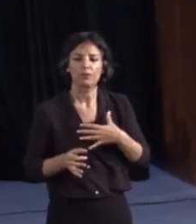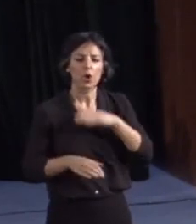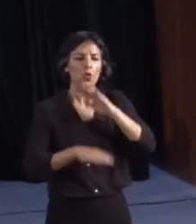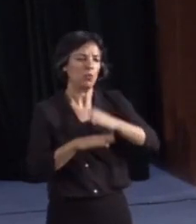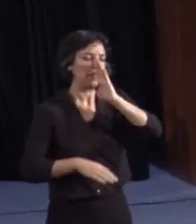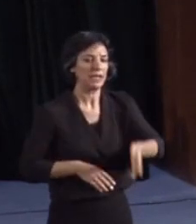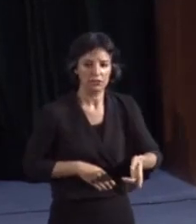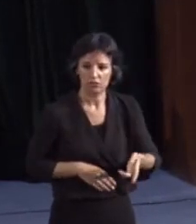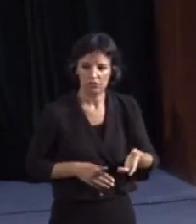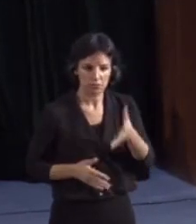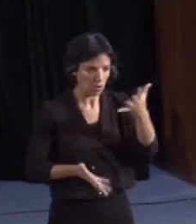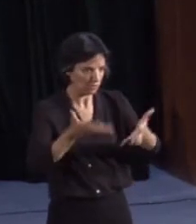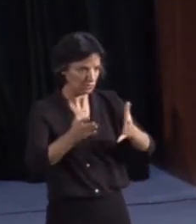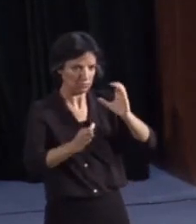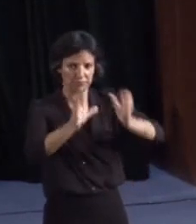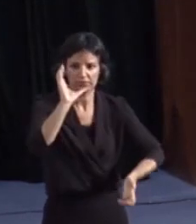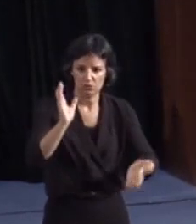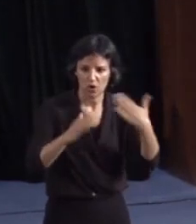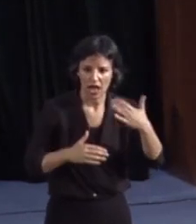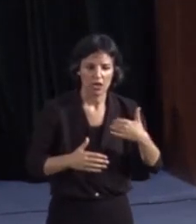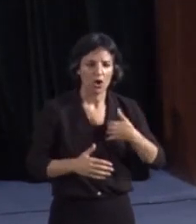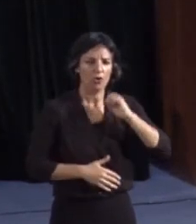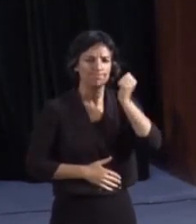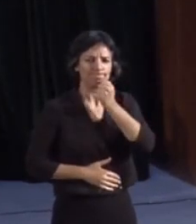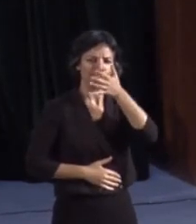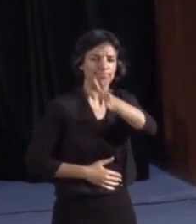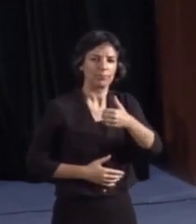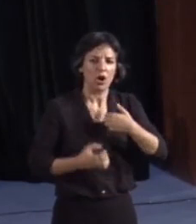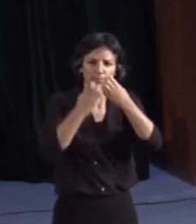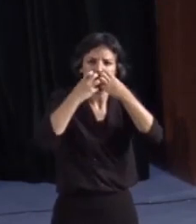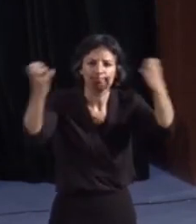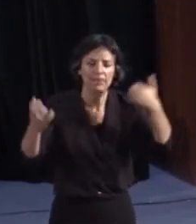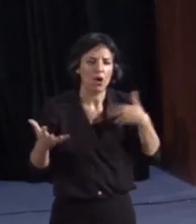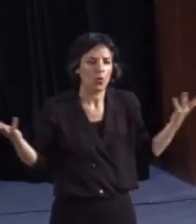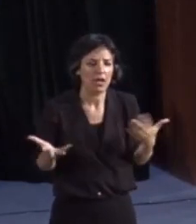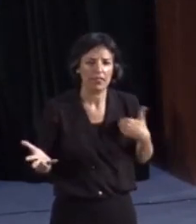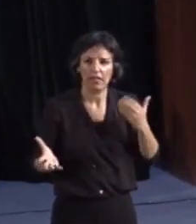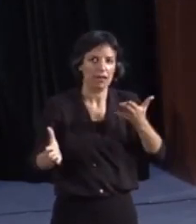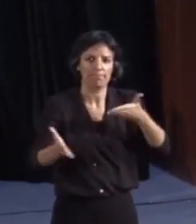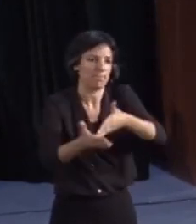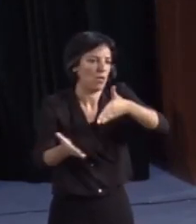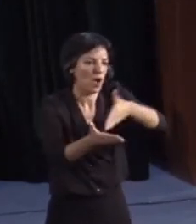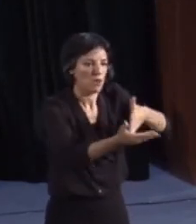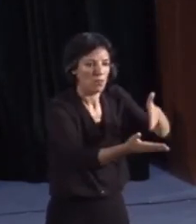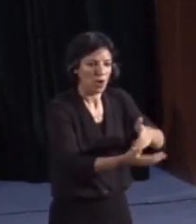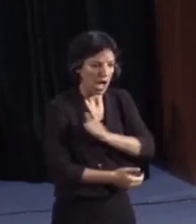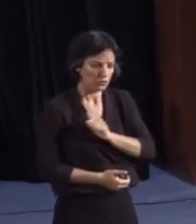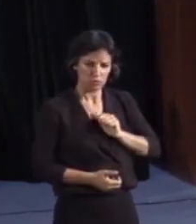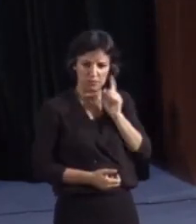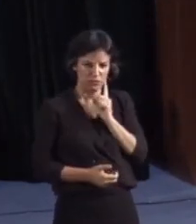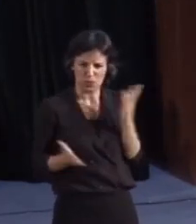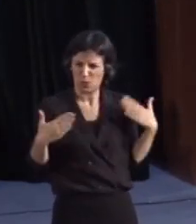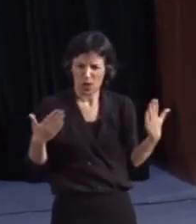denunciar, no pueden transmitir situaciones de auxilio o de urgencia, no tienen autonomía para